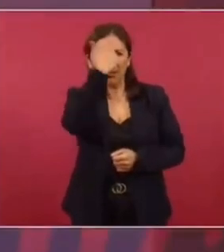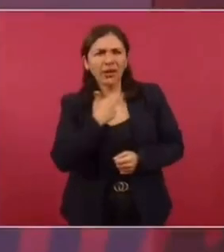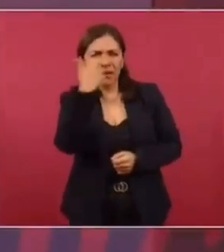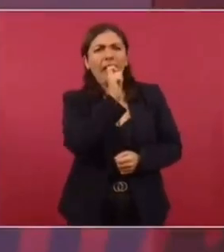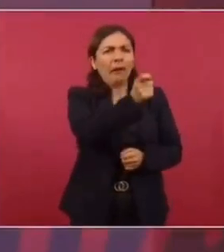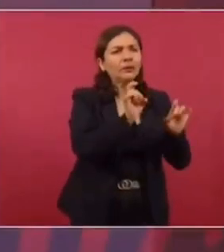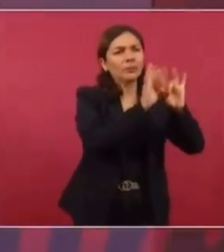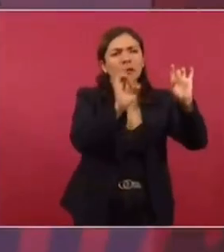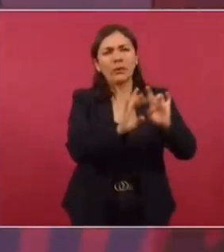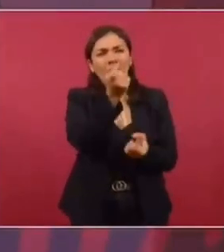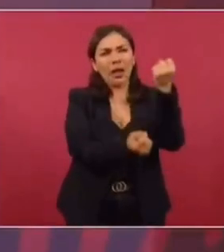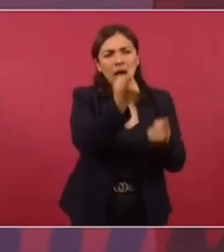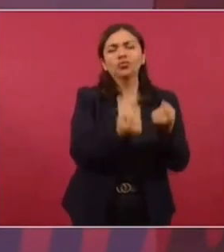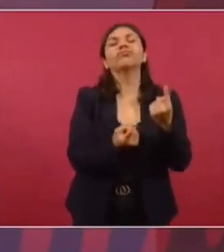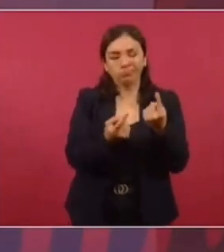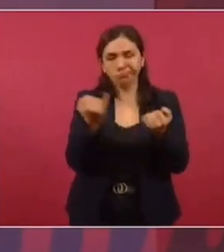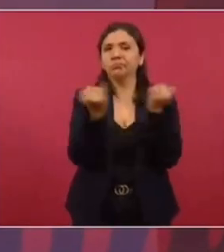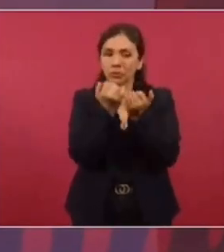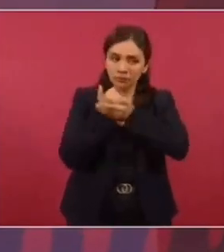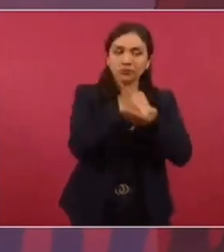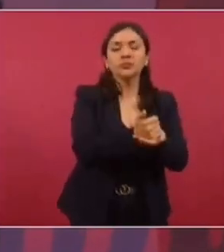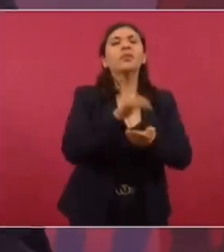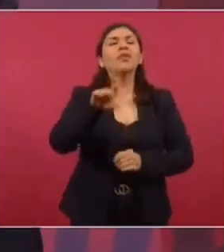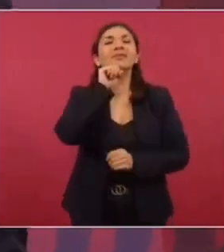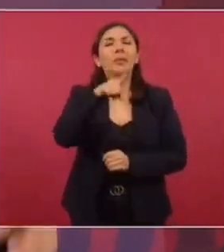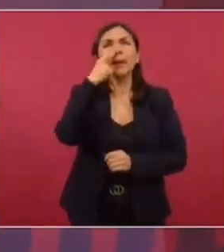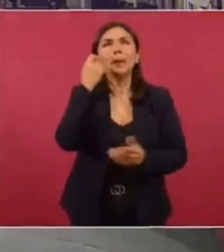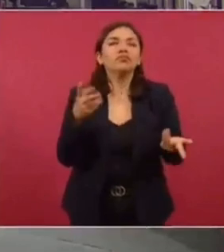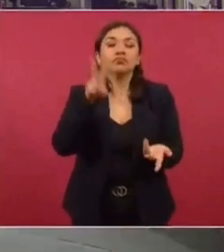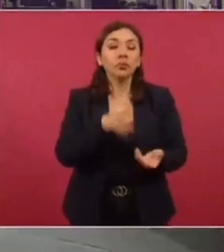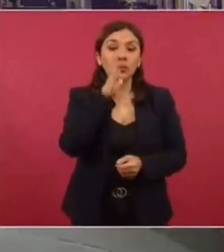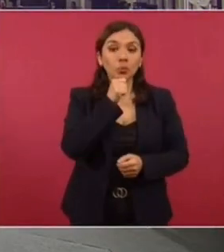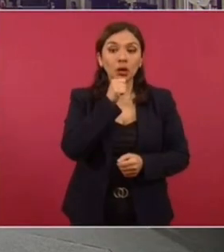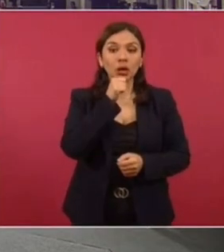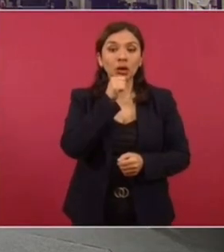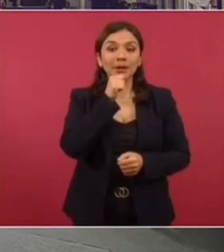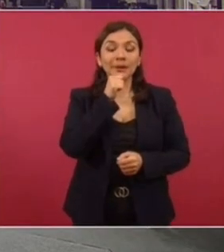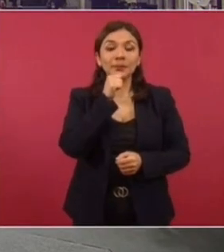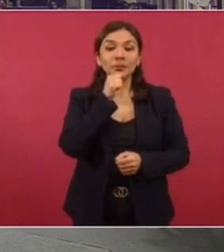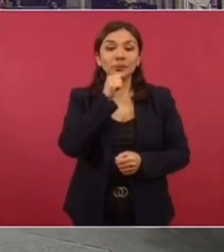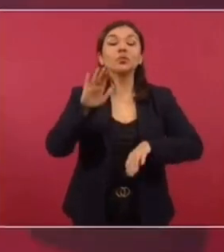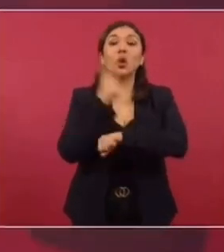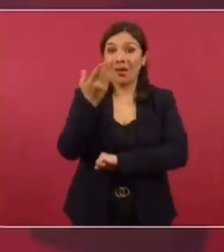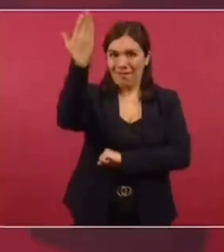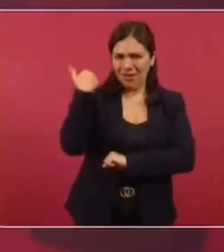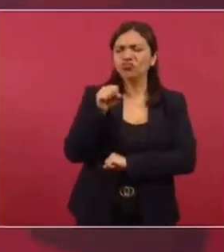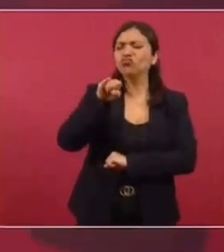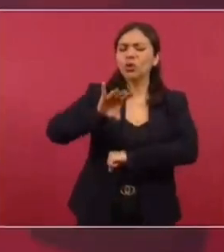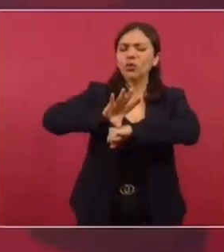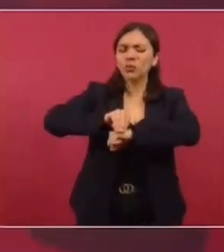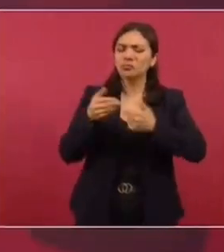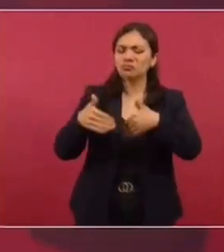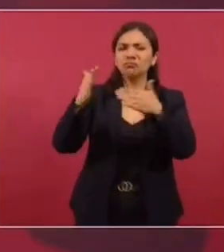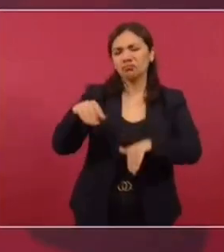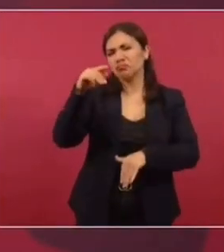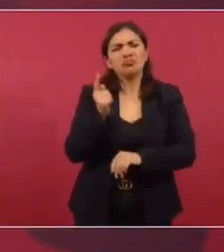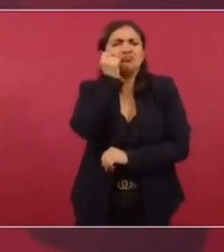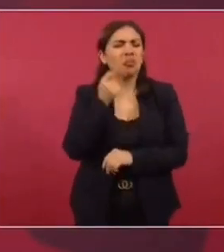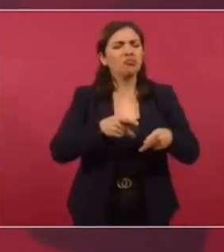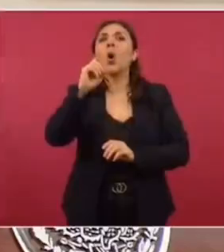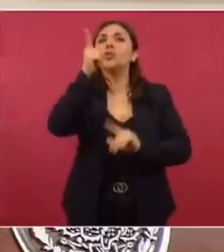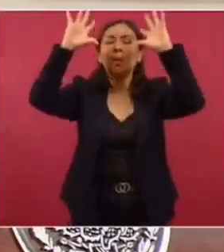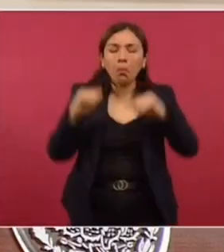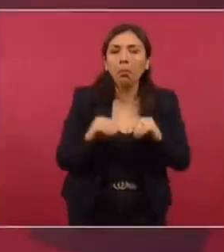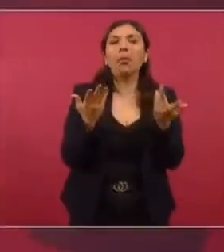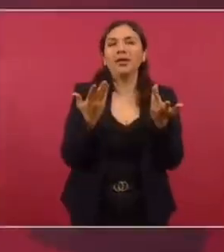y resolviendo. Pero también no podemos, porque daban permisos a diestra y siniestra.